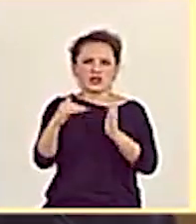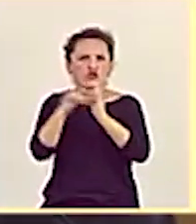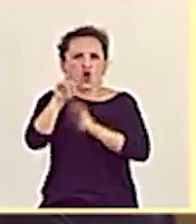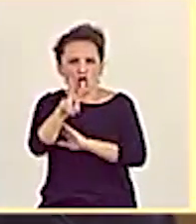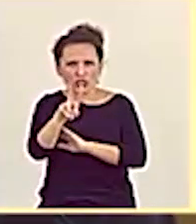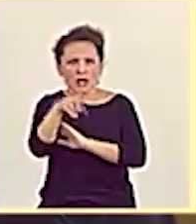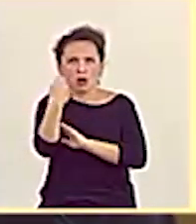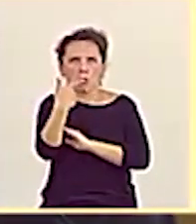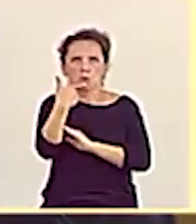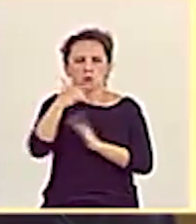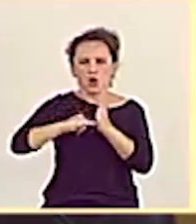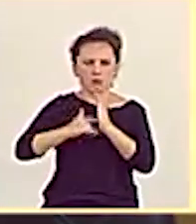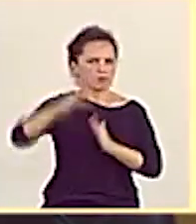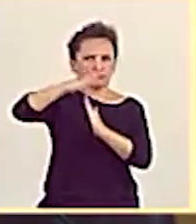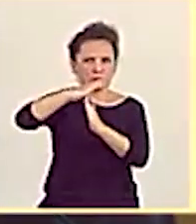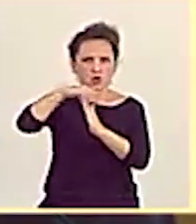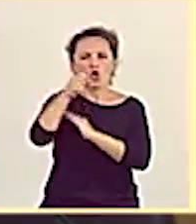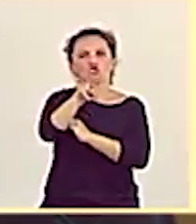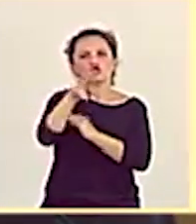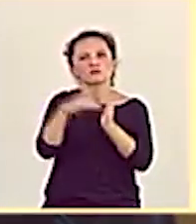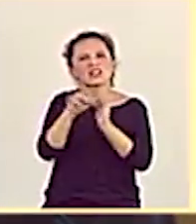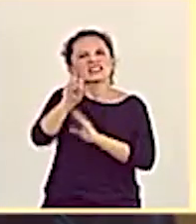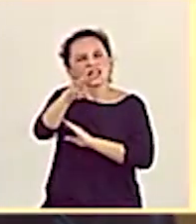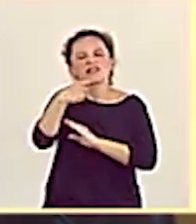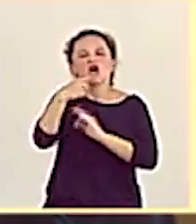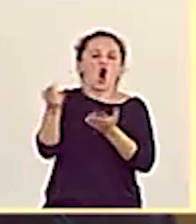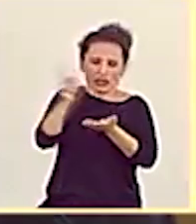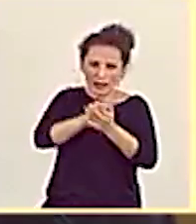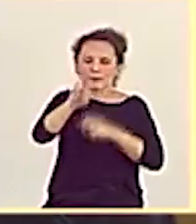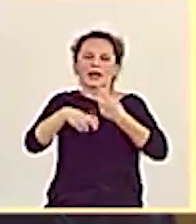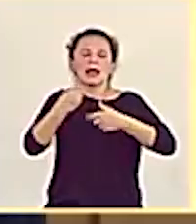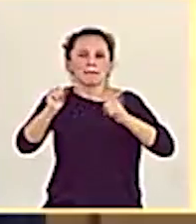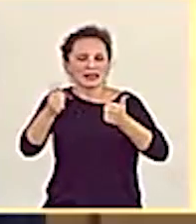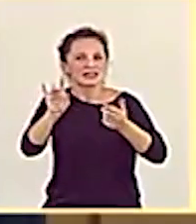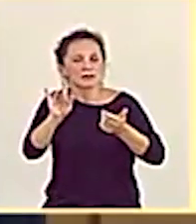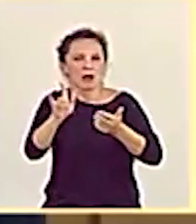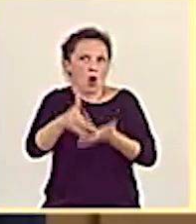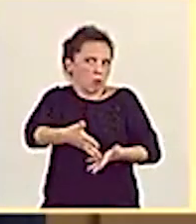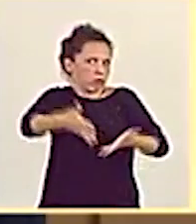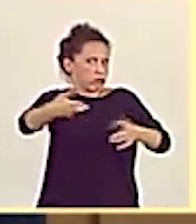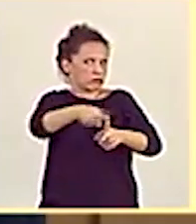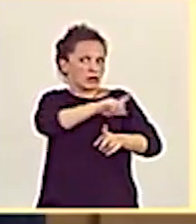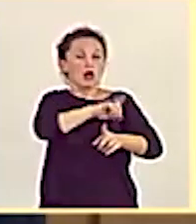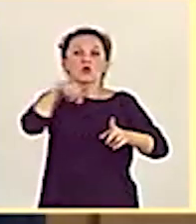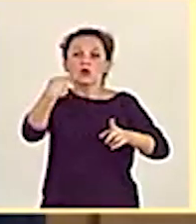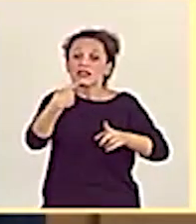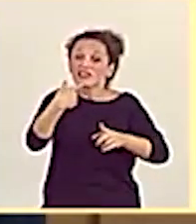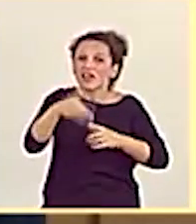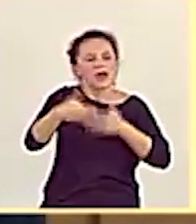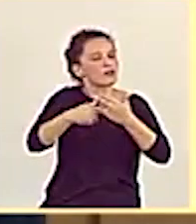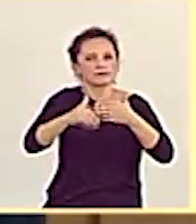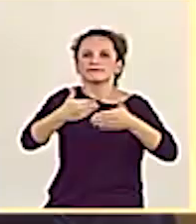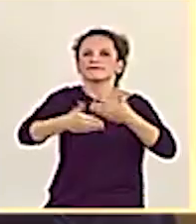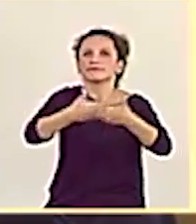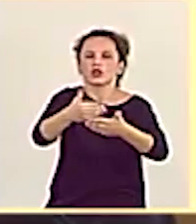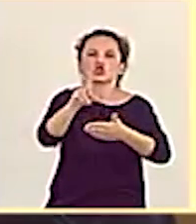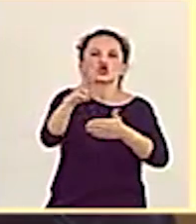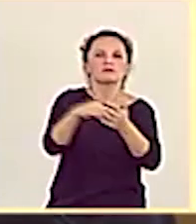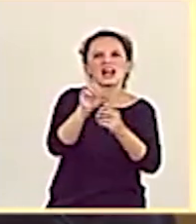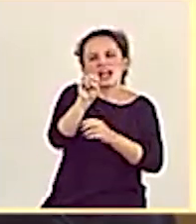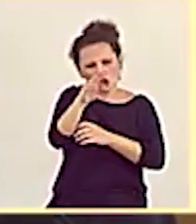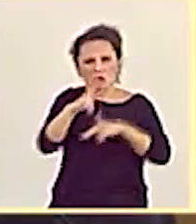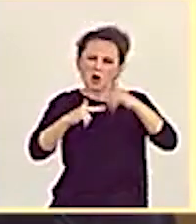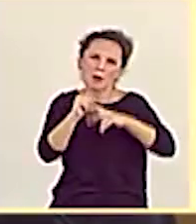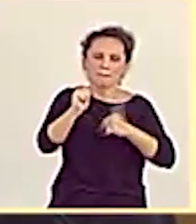paralizó el proyecto, en el 2013 se dijo que se reactivaba pero dimensionado y que se preveía que comenzaran las obras en el 2014, en el